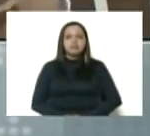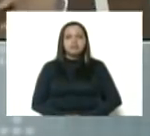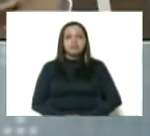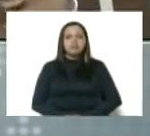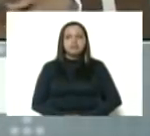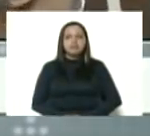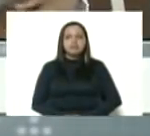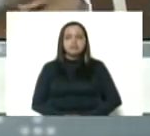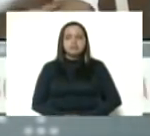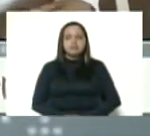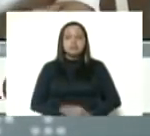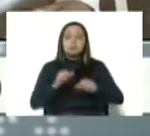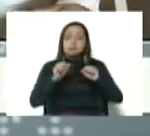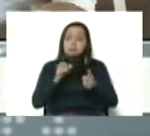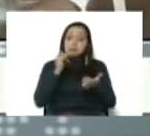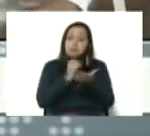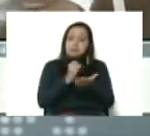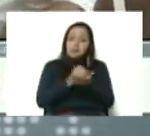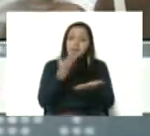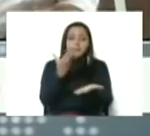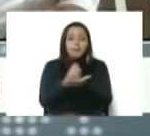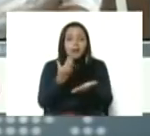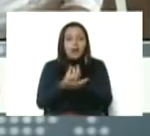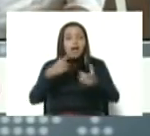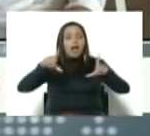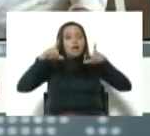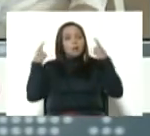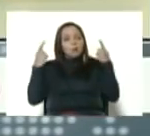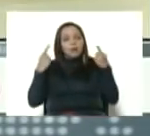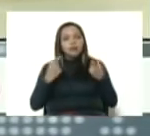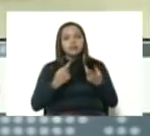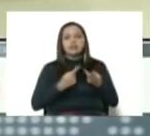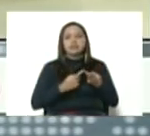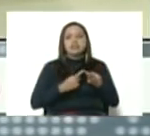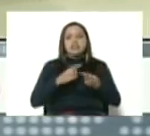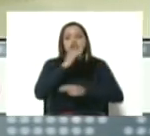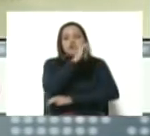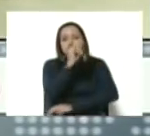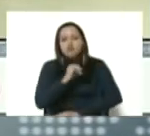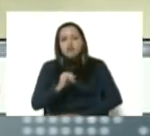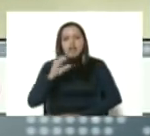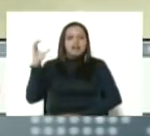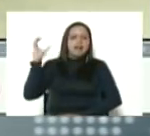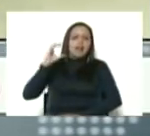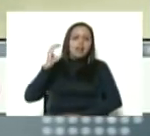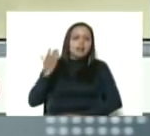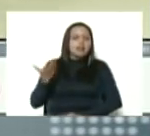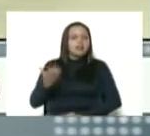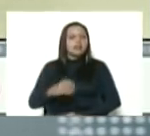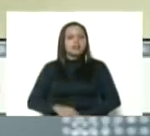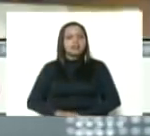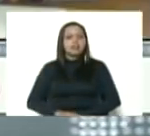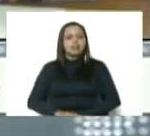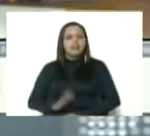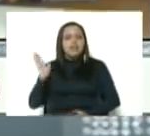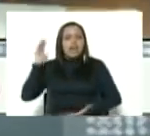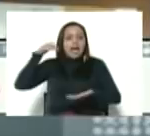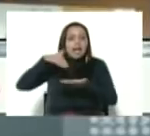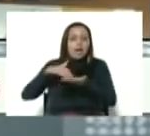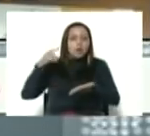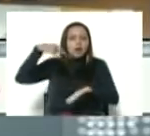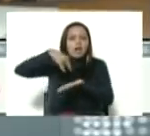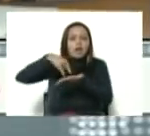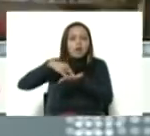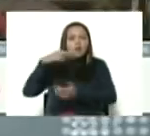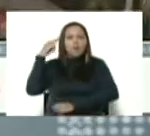Bueno, se corrobora en Monagas, en La Guaira, en el Zulia, en Caracas, en Aragua, en Carabobo, en